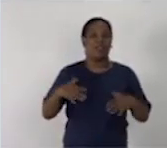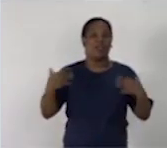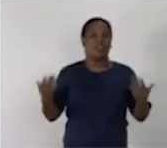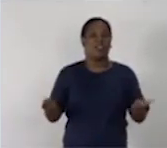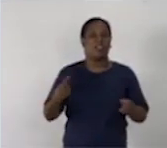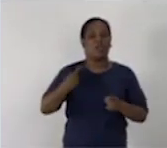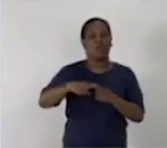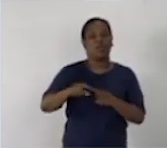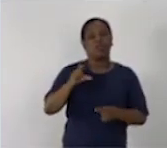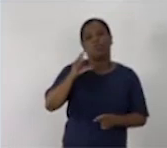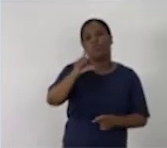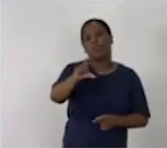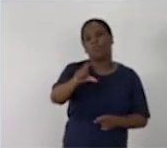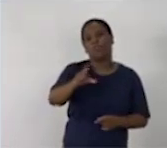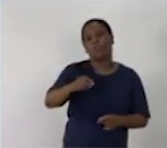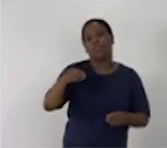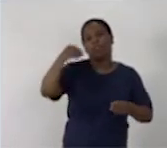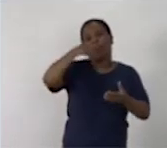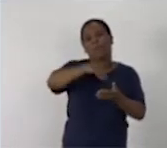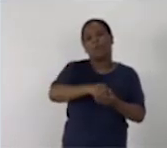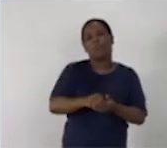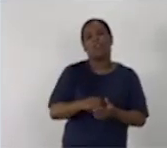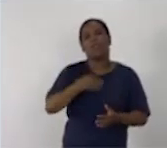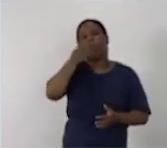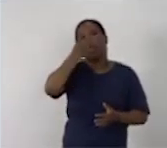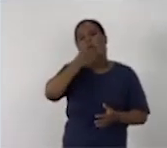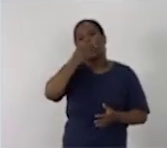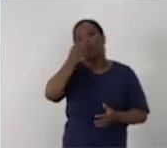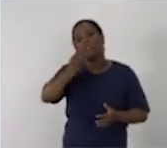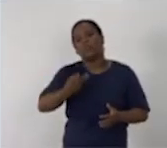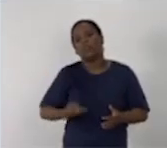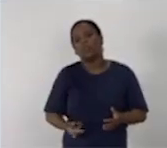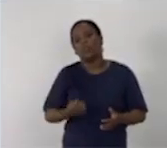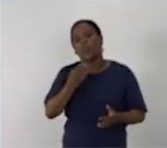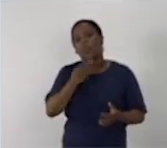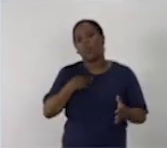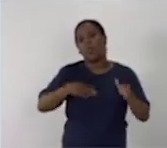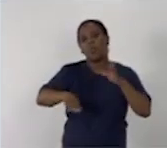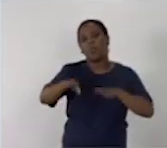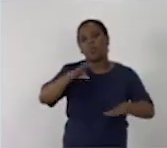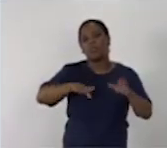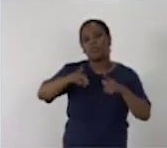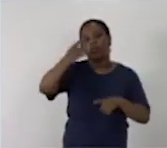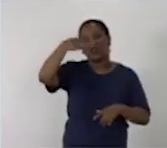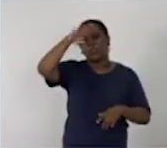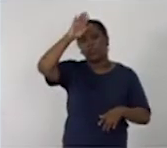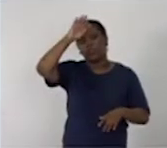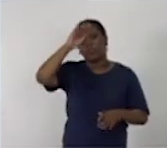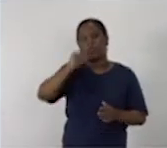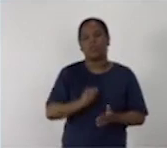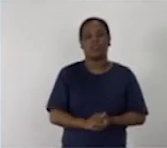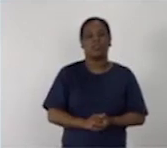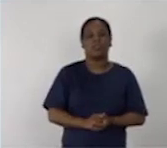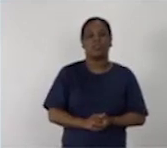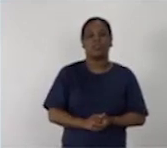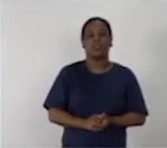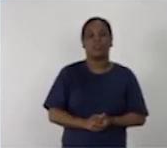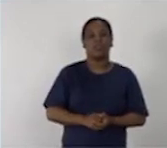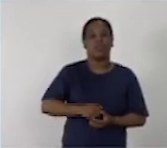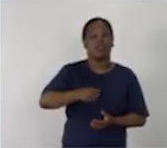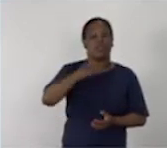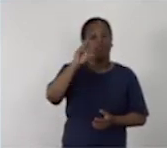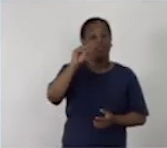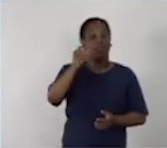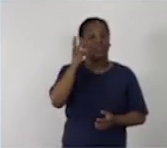final le pondrías al texto leído? ¿Cómo defiendes a tu patria? Menciona tres